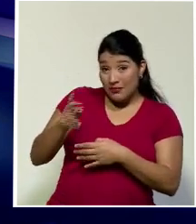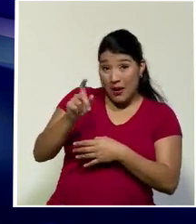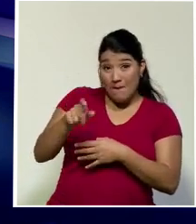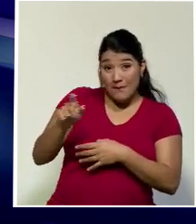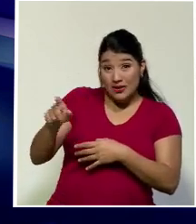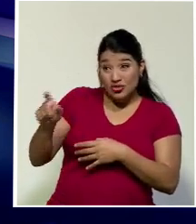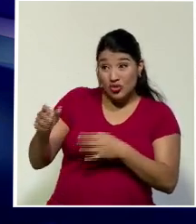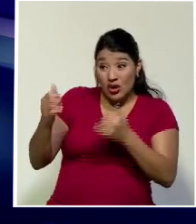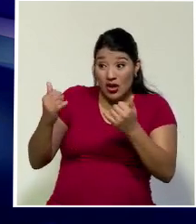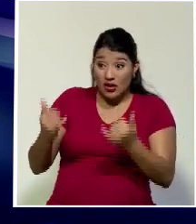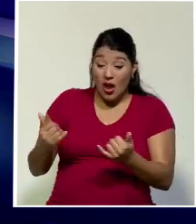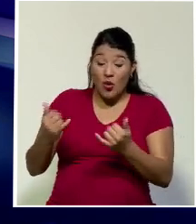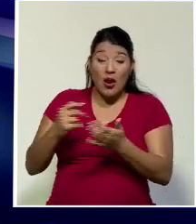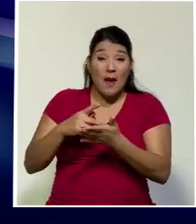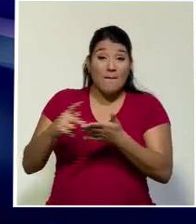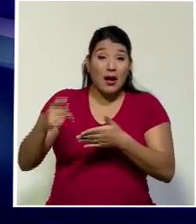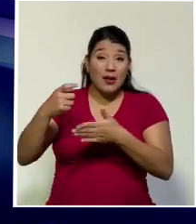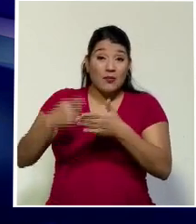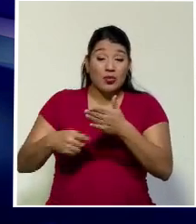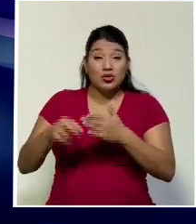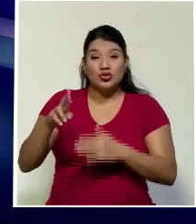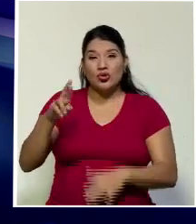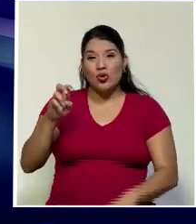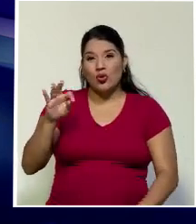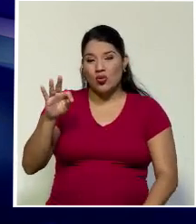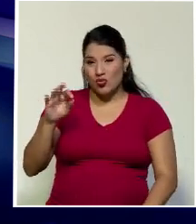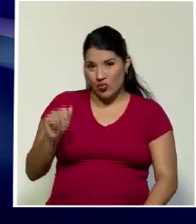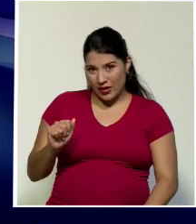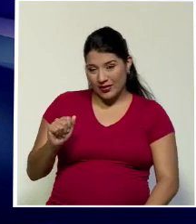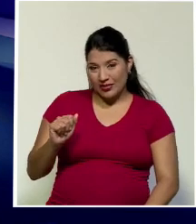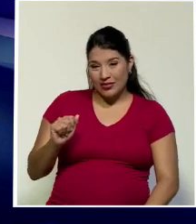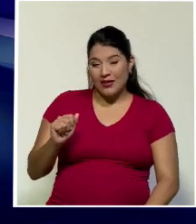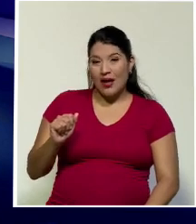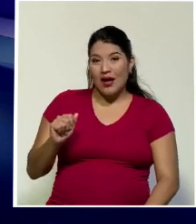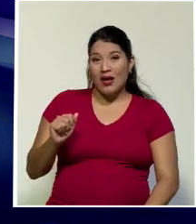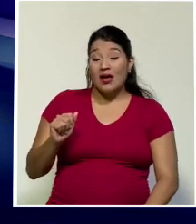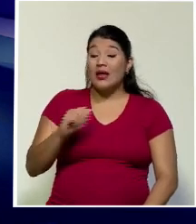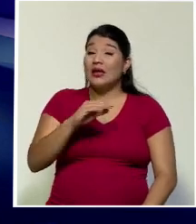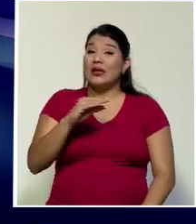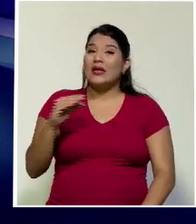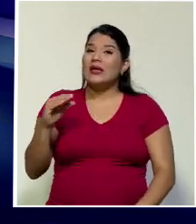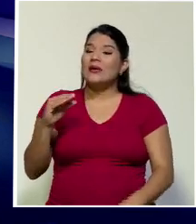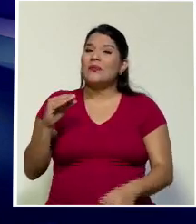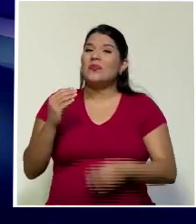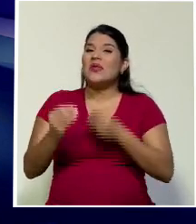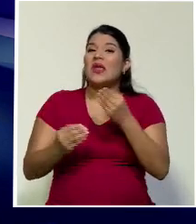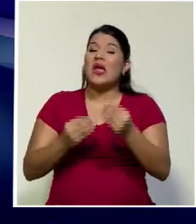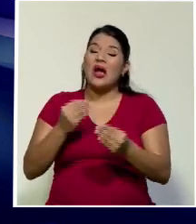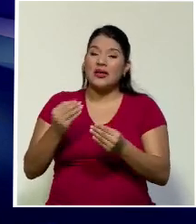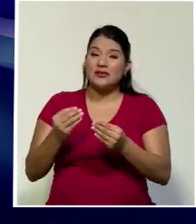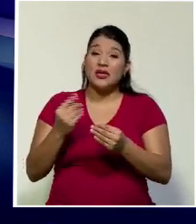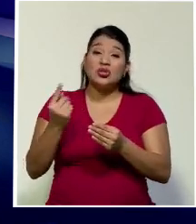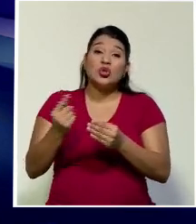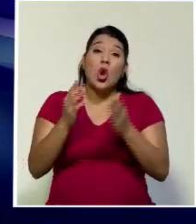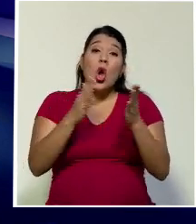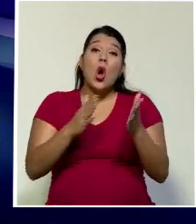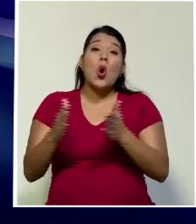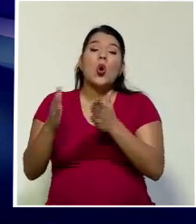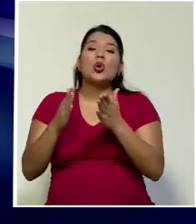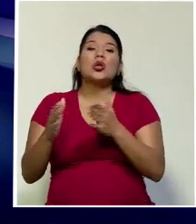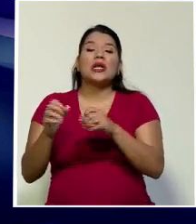hoy pagamos impuesto sobre la renta, al salario. Y básicamente lo que hace es ordenar el sistema.